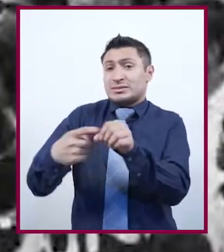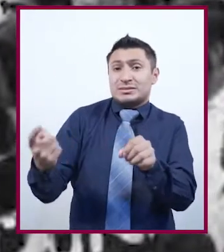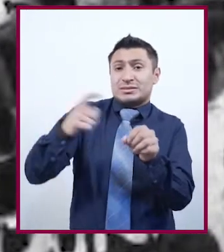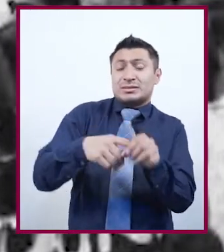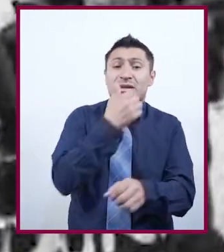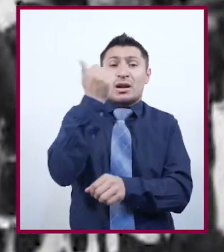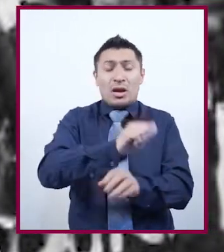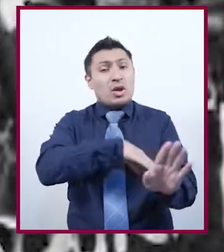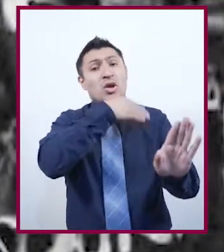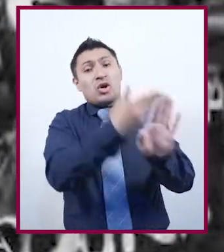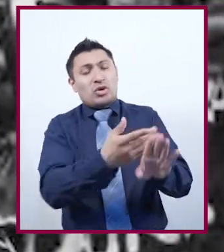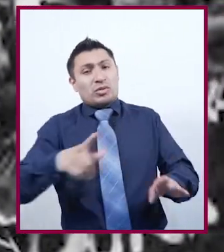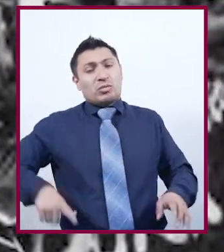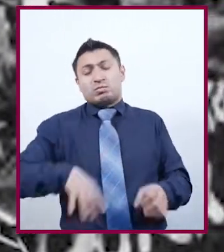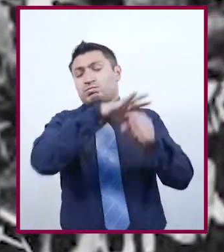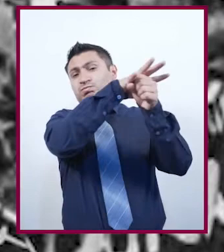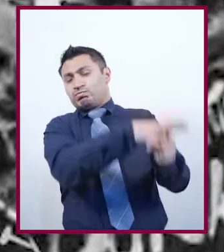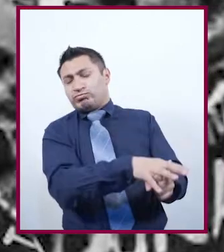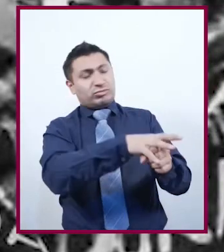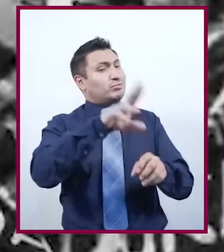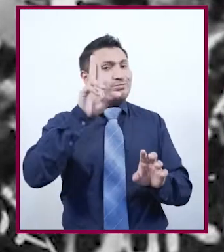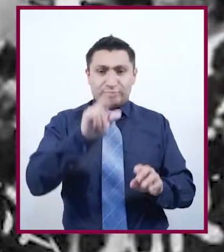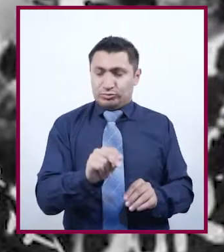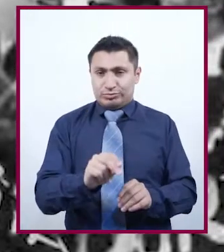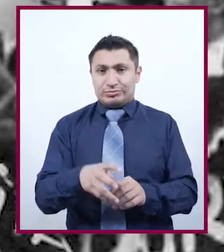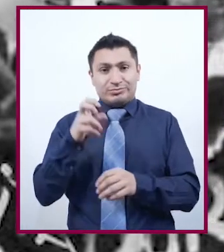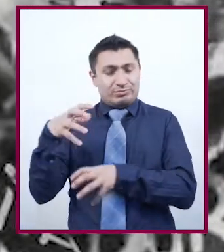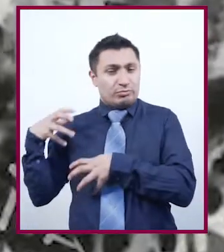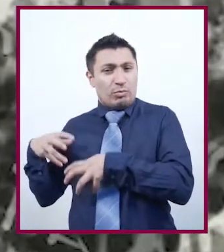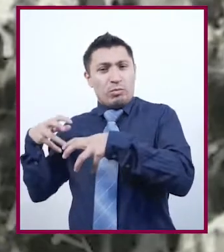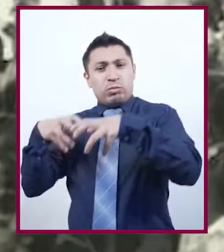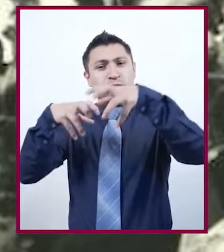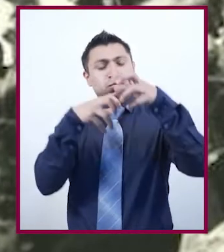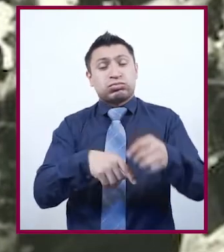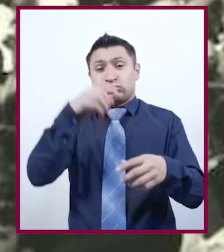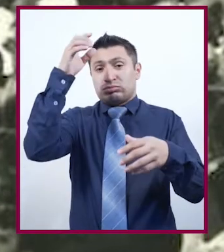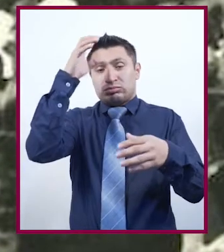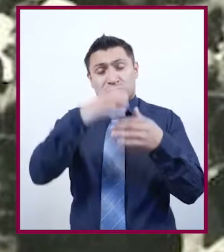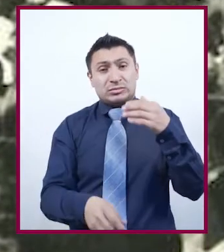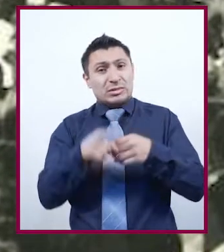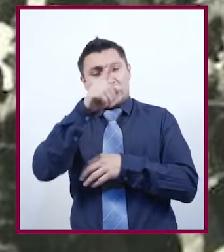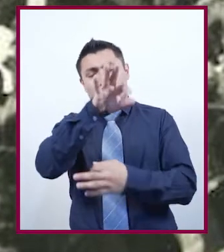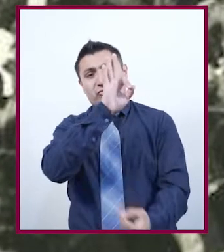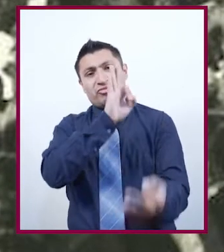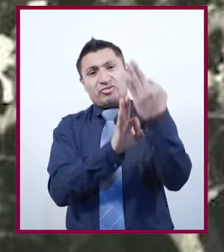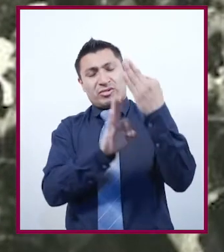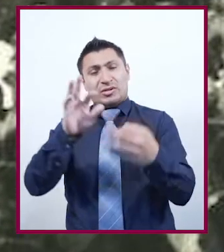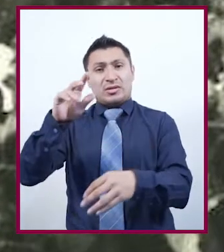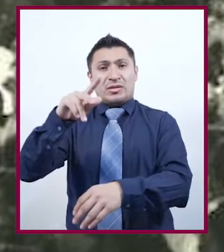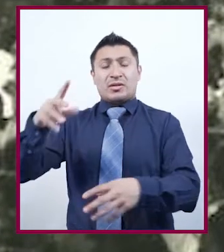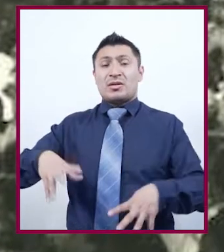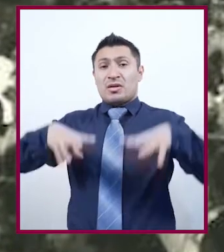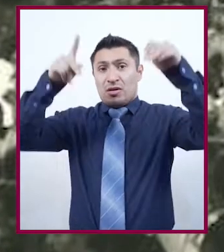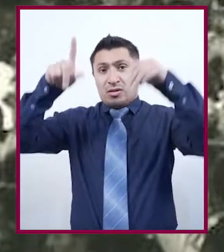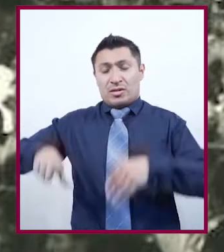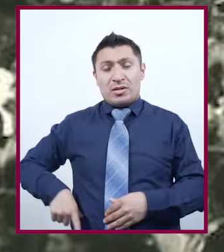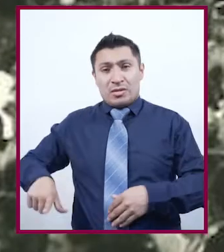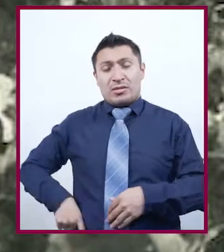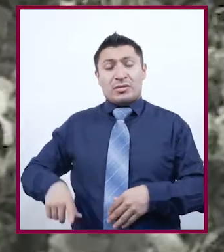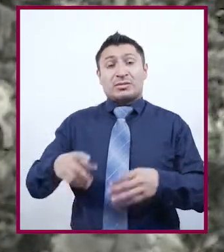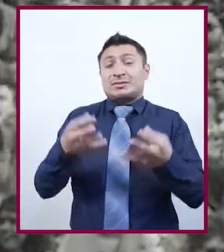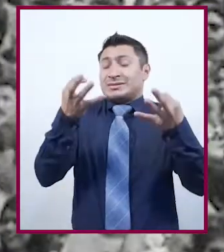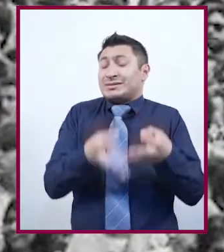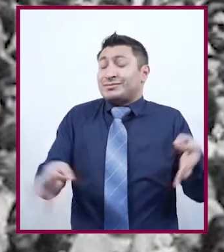se unieron a los estudiantes contra la represión del Estado. Esta marcha culminó frente a la legislatura, dejando una profunda